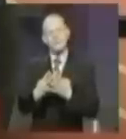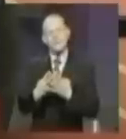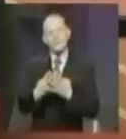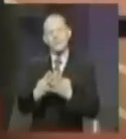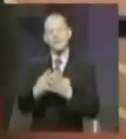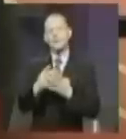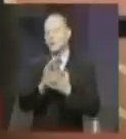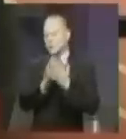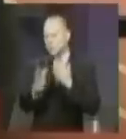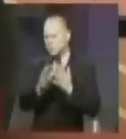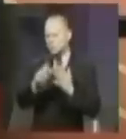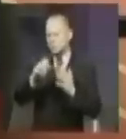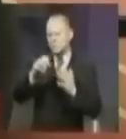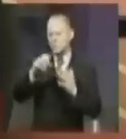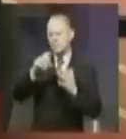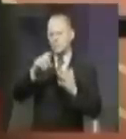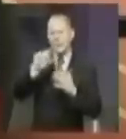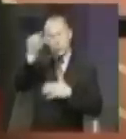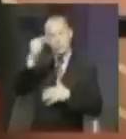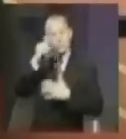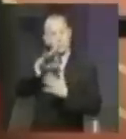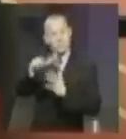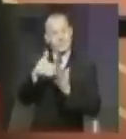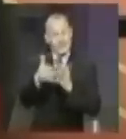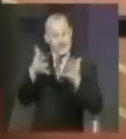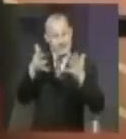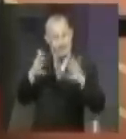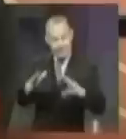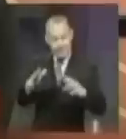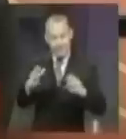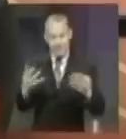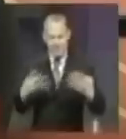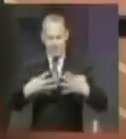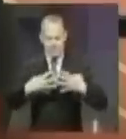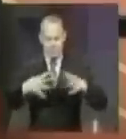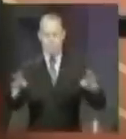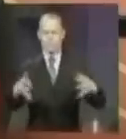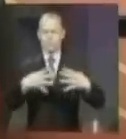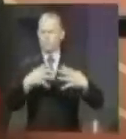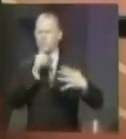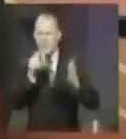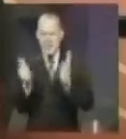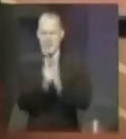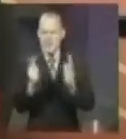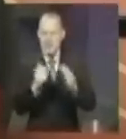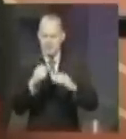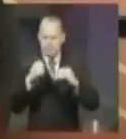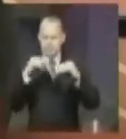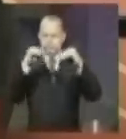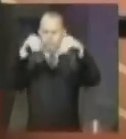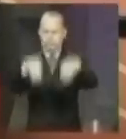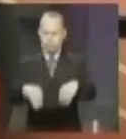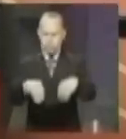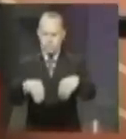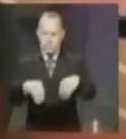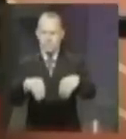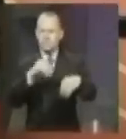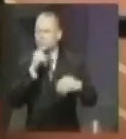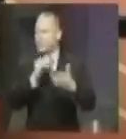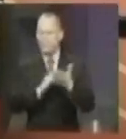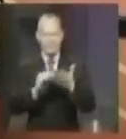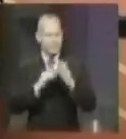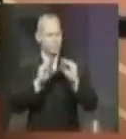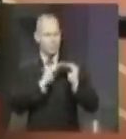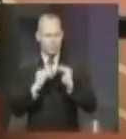gobierno central concluyó que el portón había sido puesto ilegalmente con el permiso del gobierno municipal, se